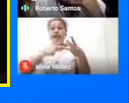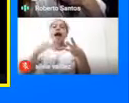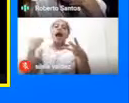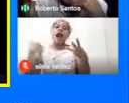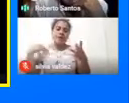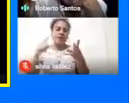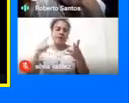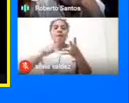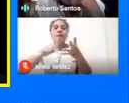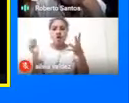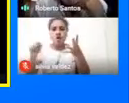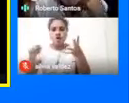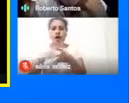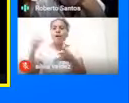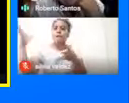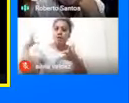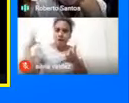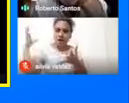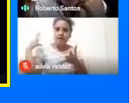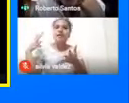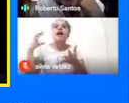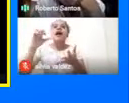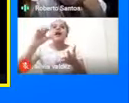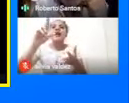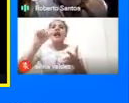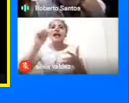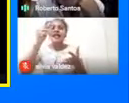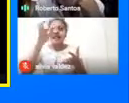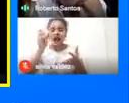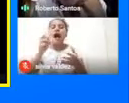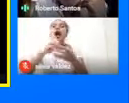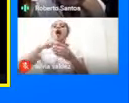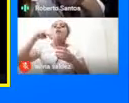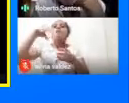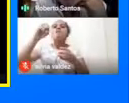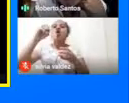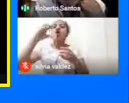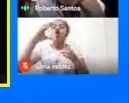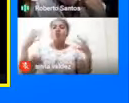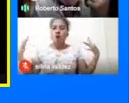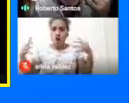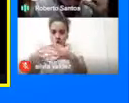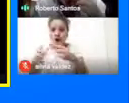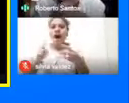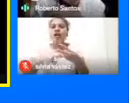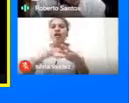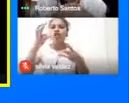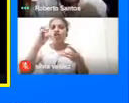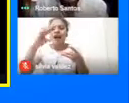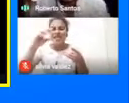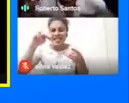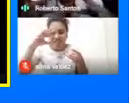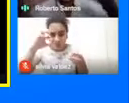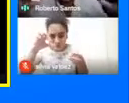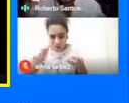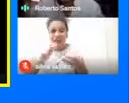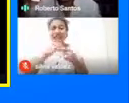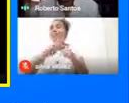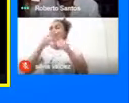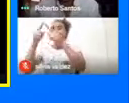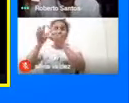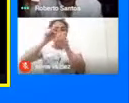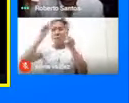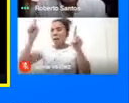En Bogotá En Popayán En Rákira En Mocoa En Manizales En Tunca En Tocantipá En San Francisco Bueno En muchos